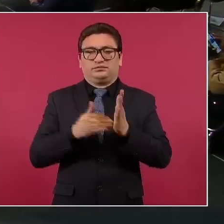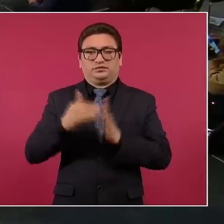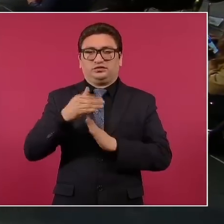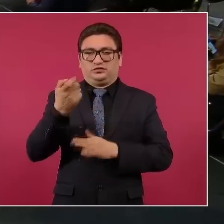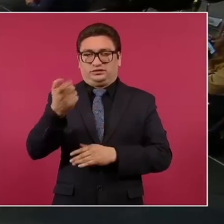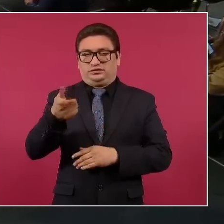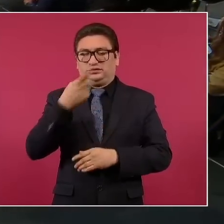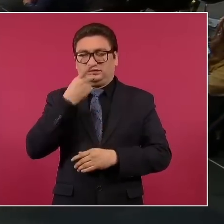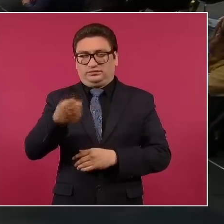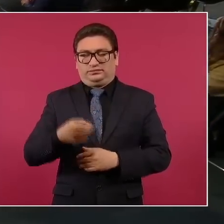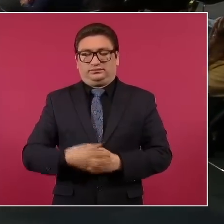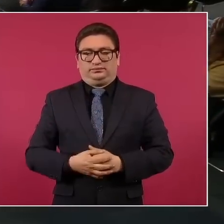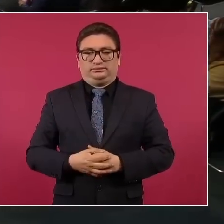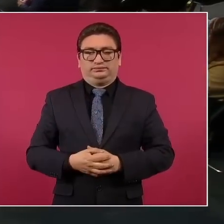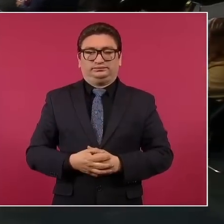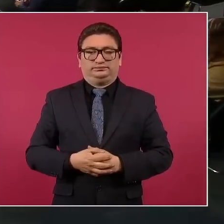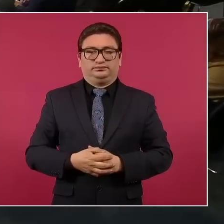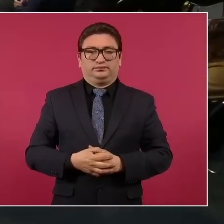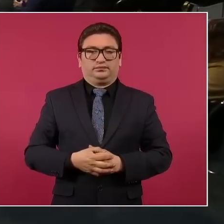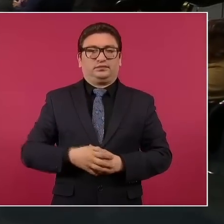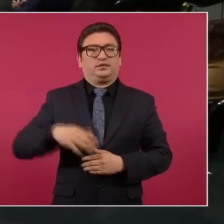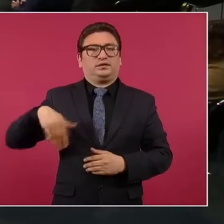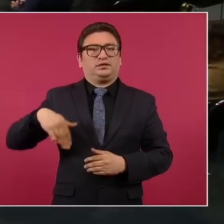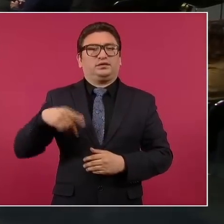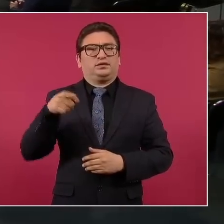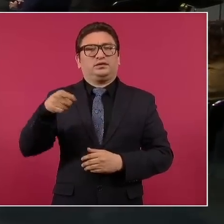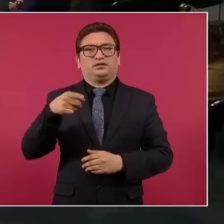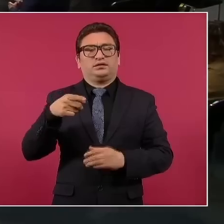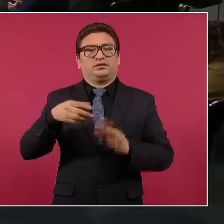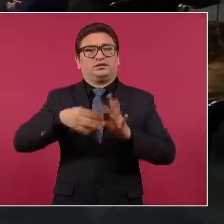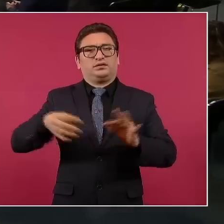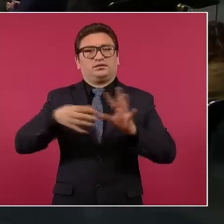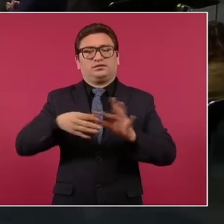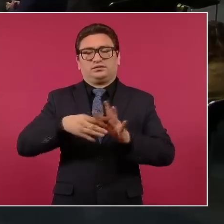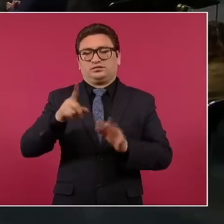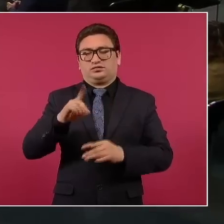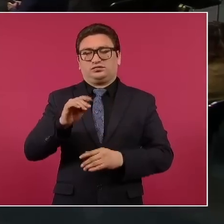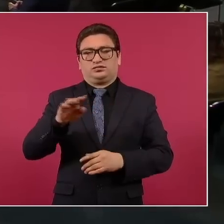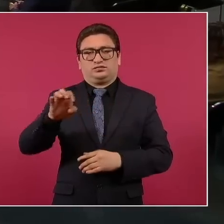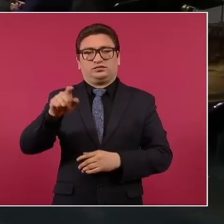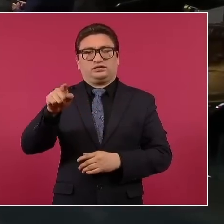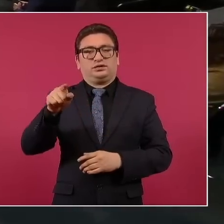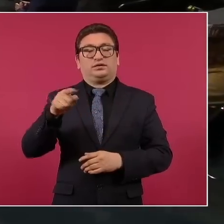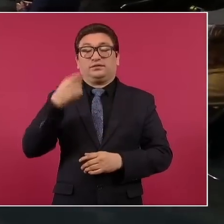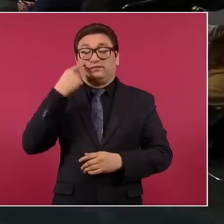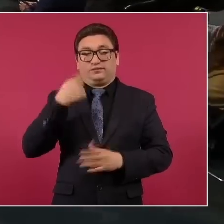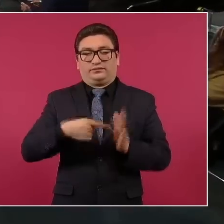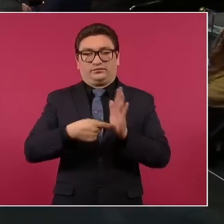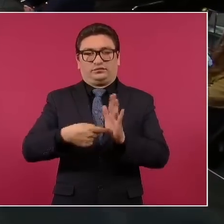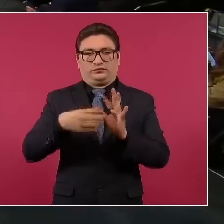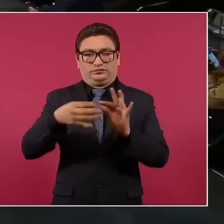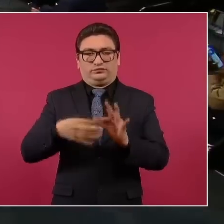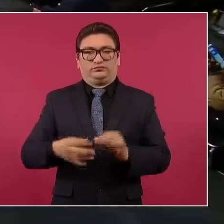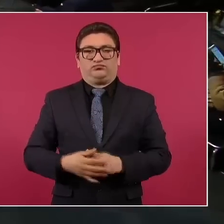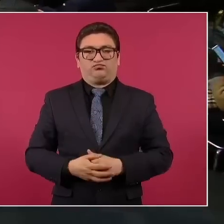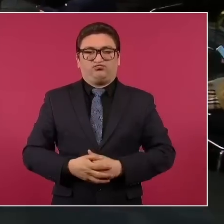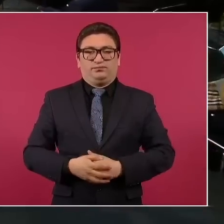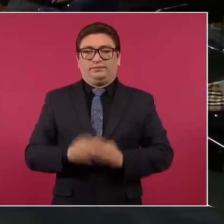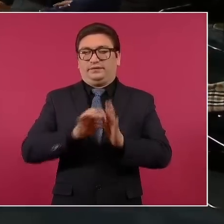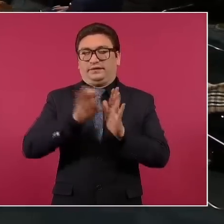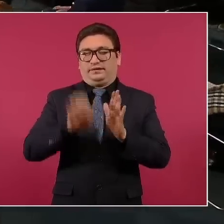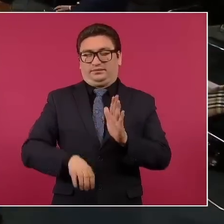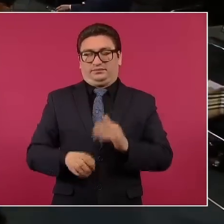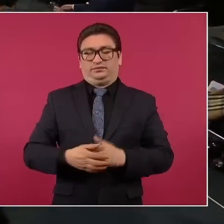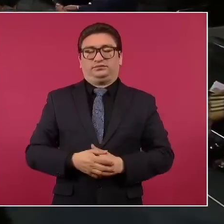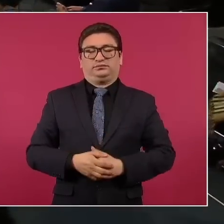hablando, que acaba de poner que explicar Zoe. Te voy a dar un ejemplo